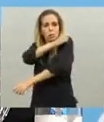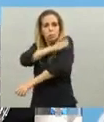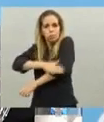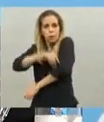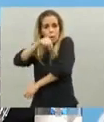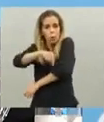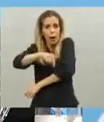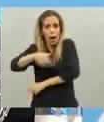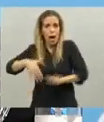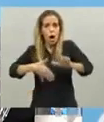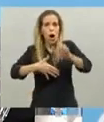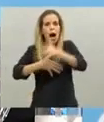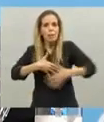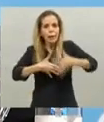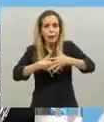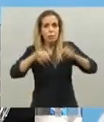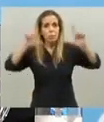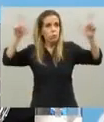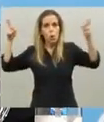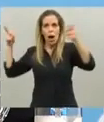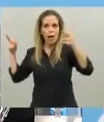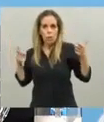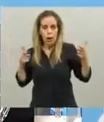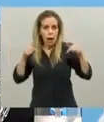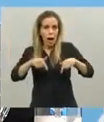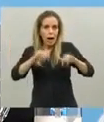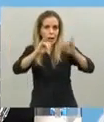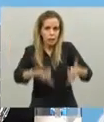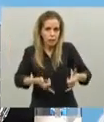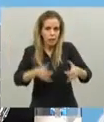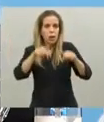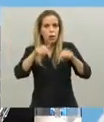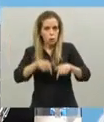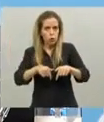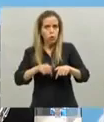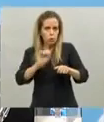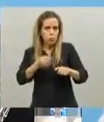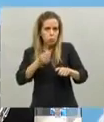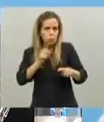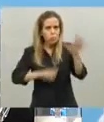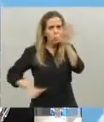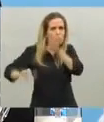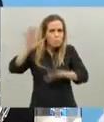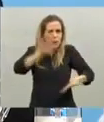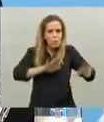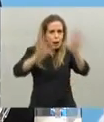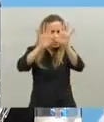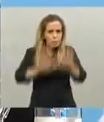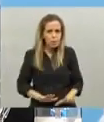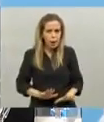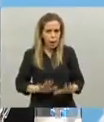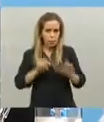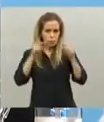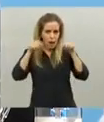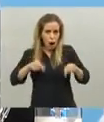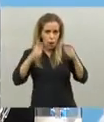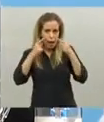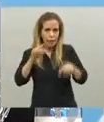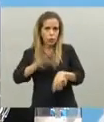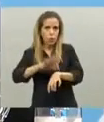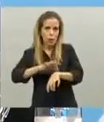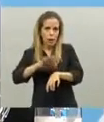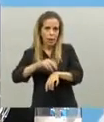o en América Latina nosotros nos preparamos para atender a esos barrios populares en este momento